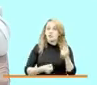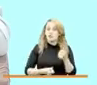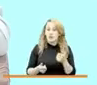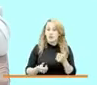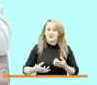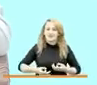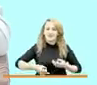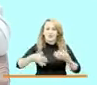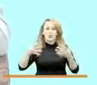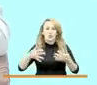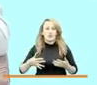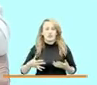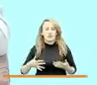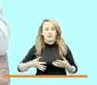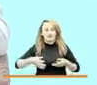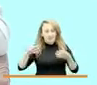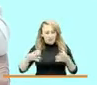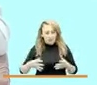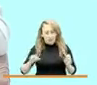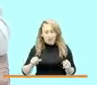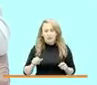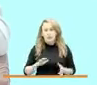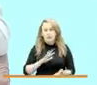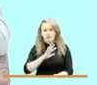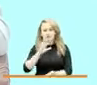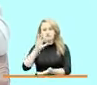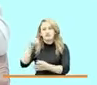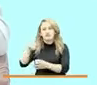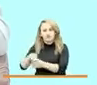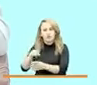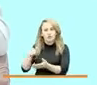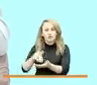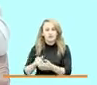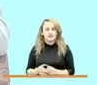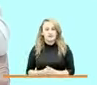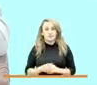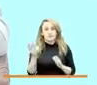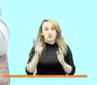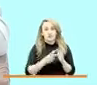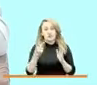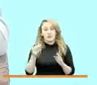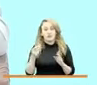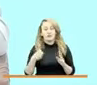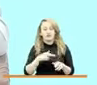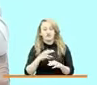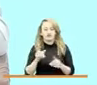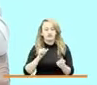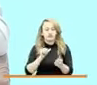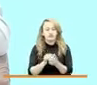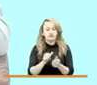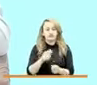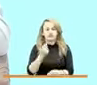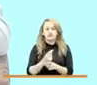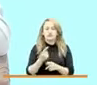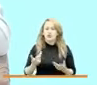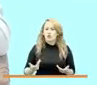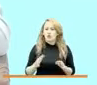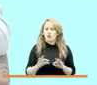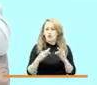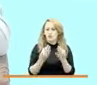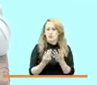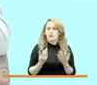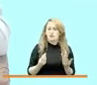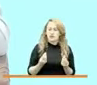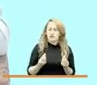seguridad para poderlo cumplir así es así como el año 2020 cumplimos el acompañamiento a familias para que se